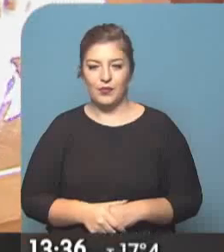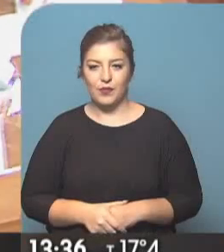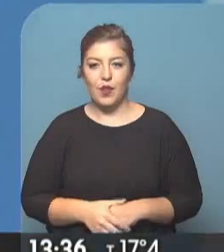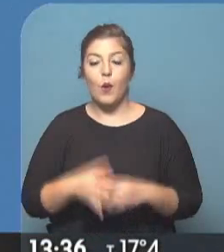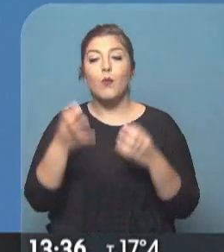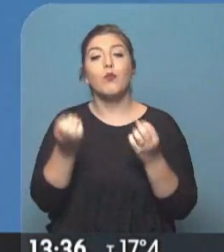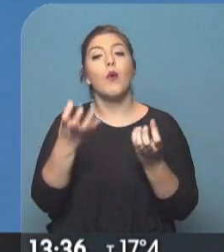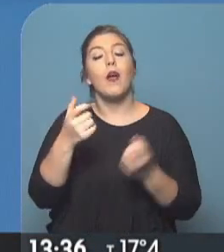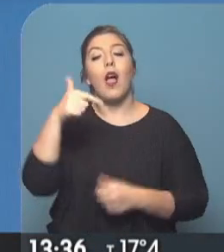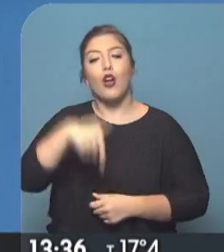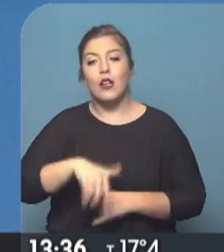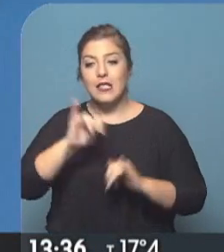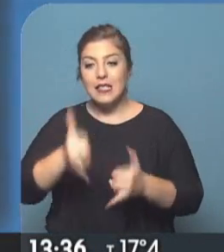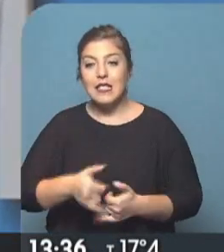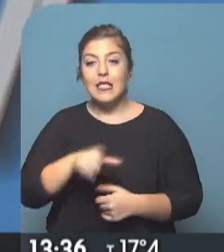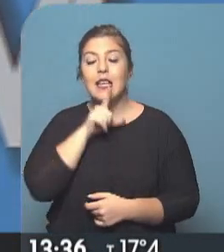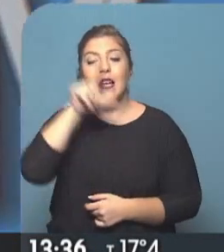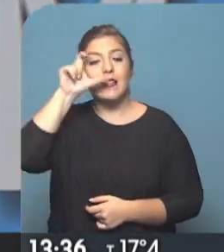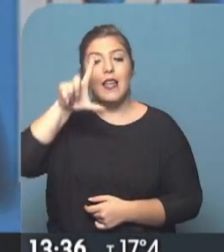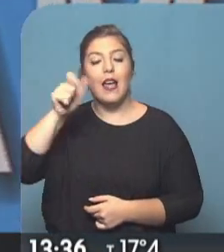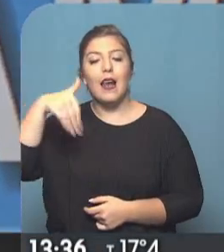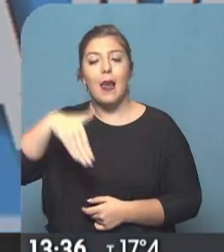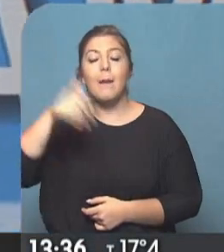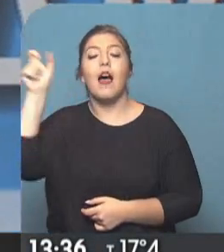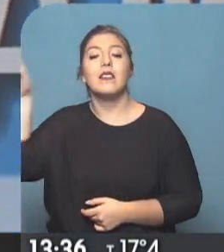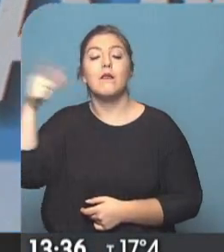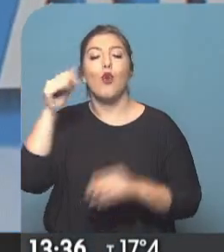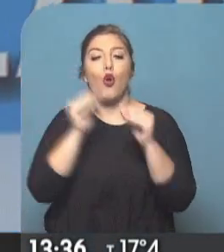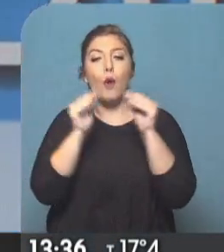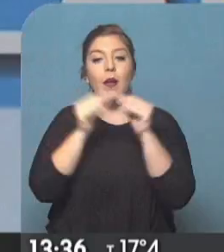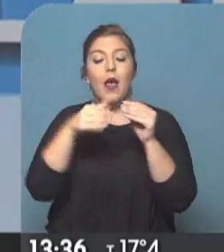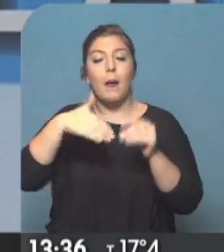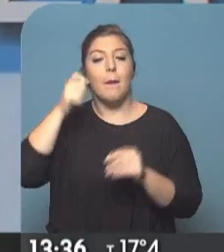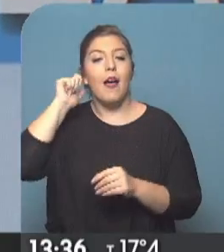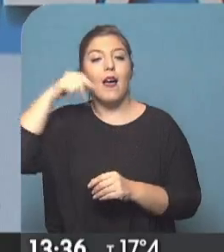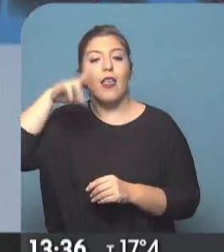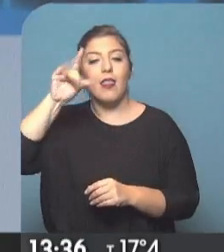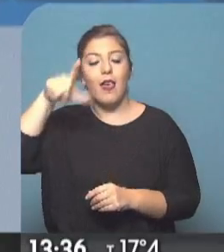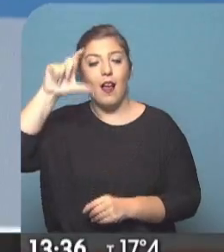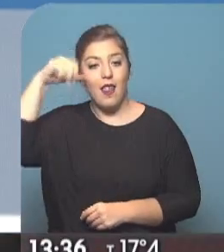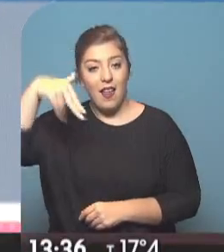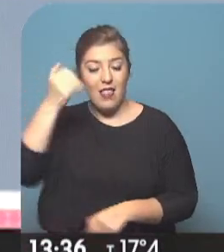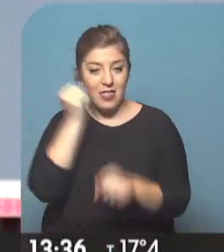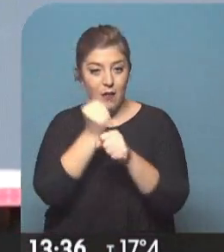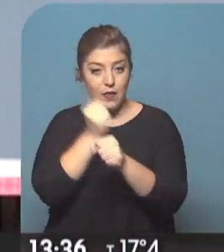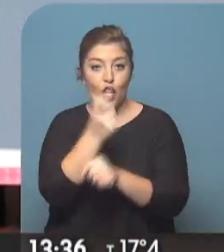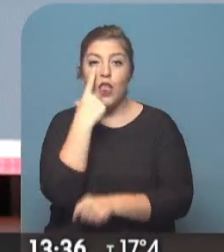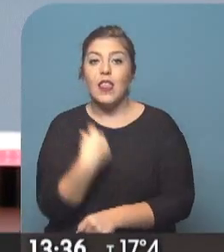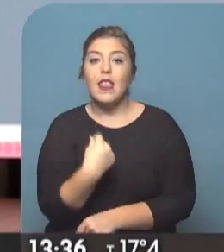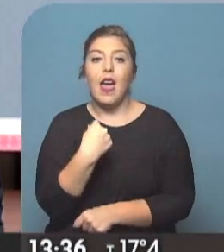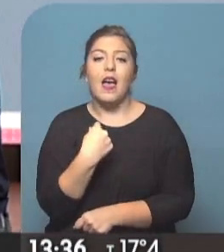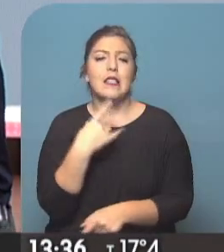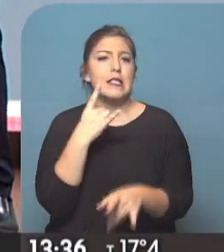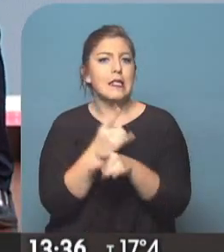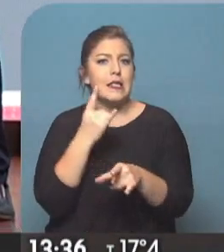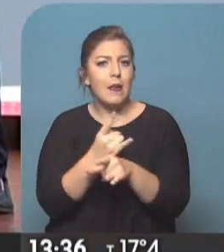Bueno, muy bien. Vamos a ir ahora a TELAM. Allí está nuestra compañera Magdalena Cash trabajando. Claro, está en una jornada siempre